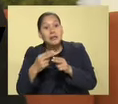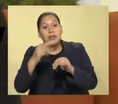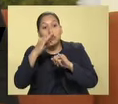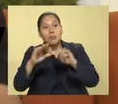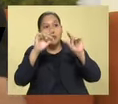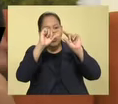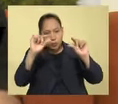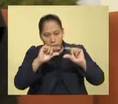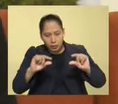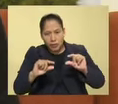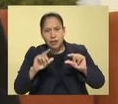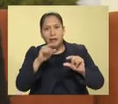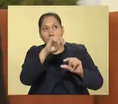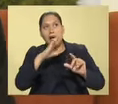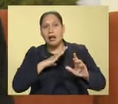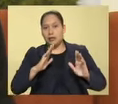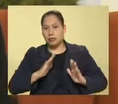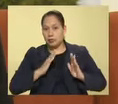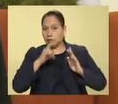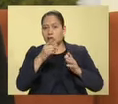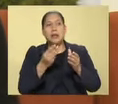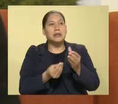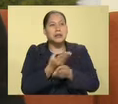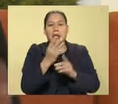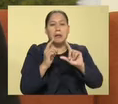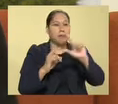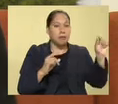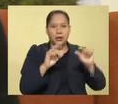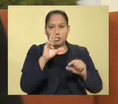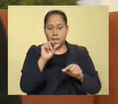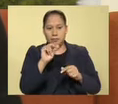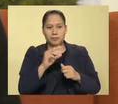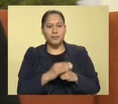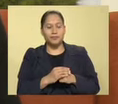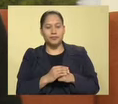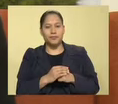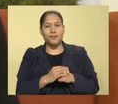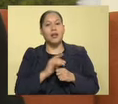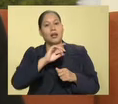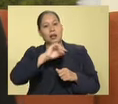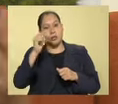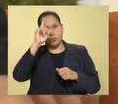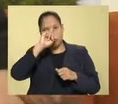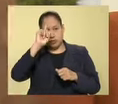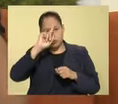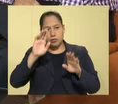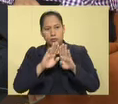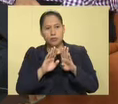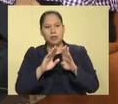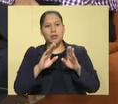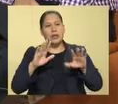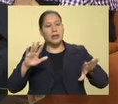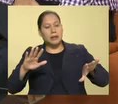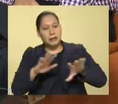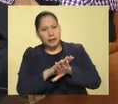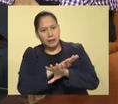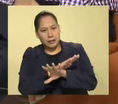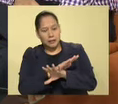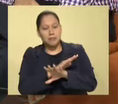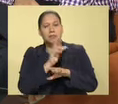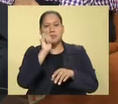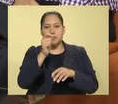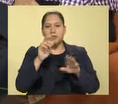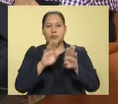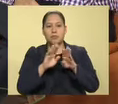créditos finales hay una sorpresa. No se salgan de la sala de cine. Nuestra otra recomendación cambia de género dramáticamente y ahora es